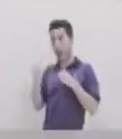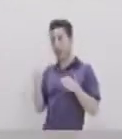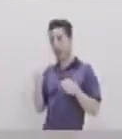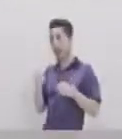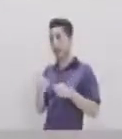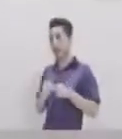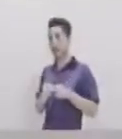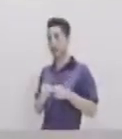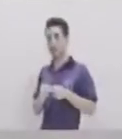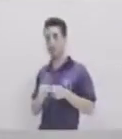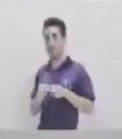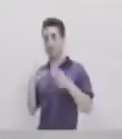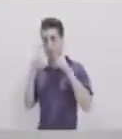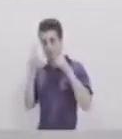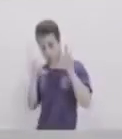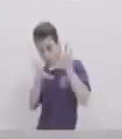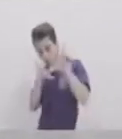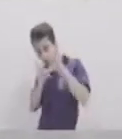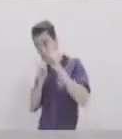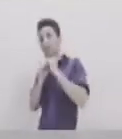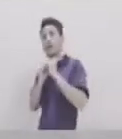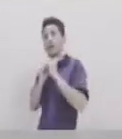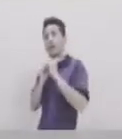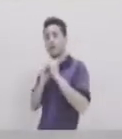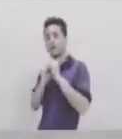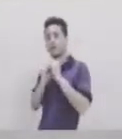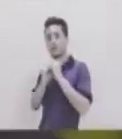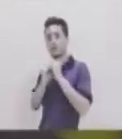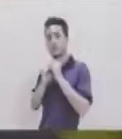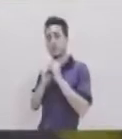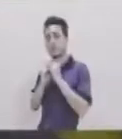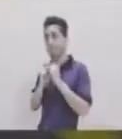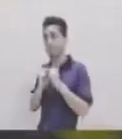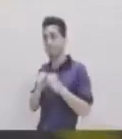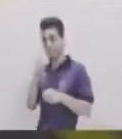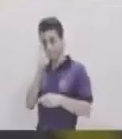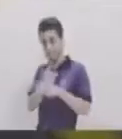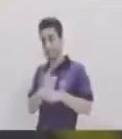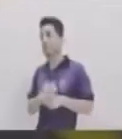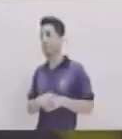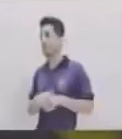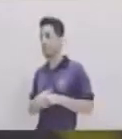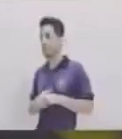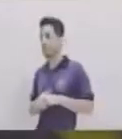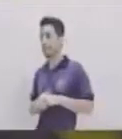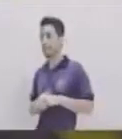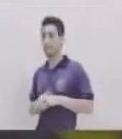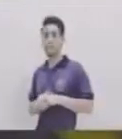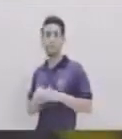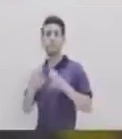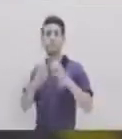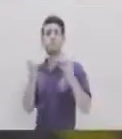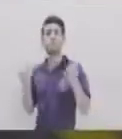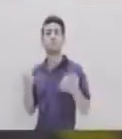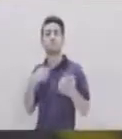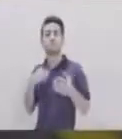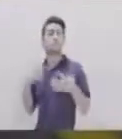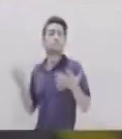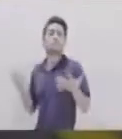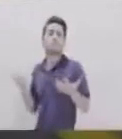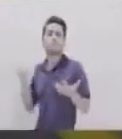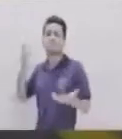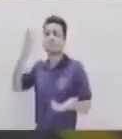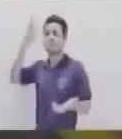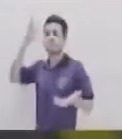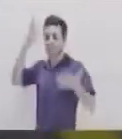No se salga De la órbita ¿Verdad? Y los mantienen Orbitando donde mismo Correcto Muy bien Entonces ¿De qué nos sirve